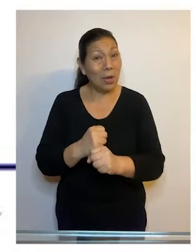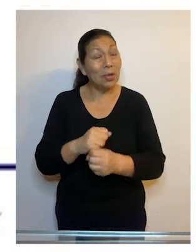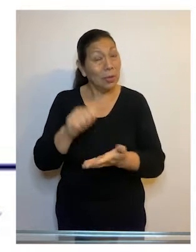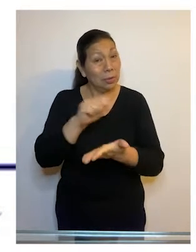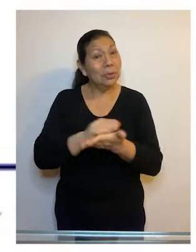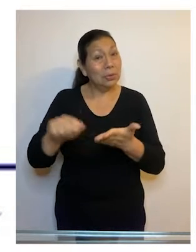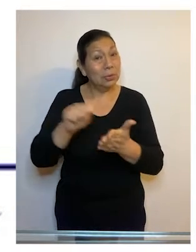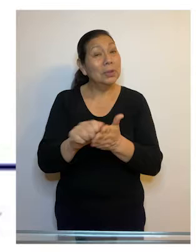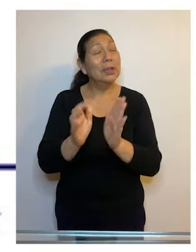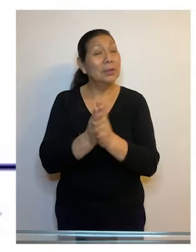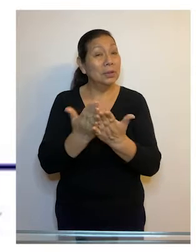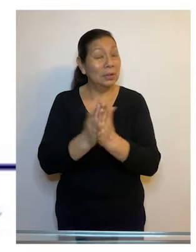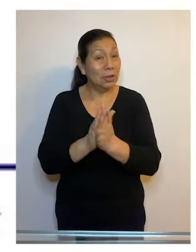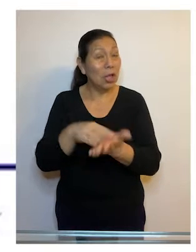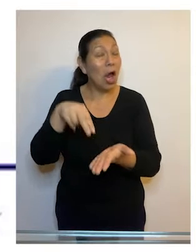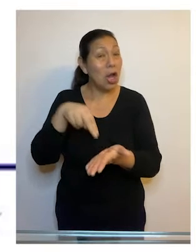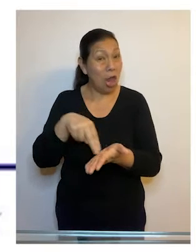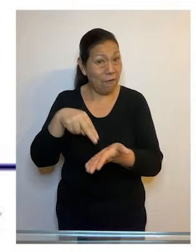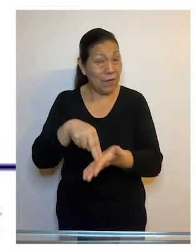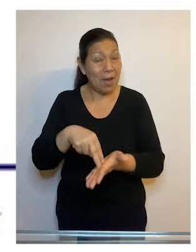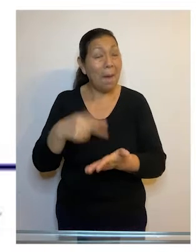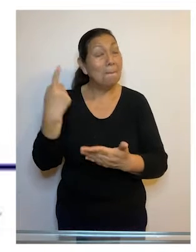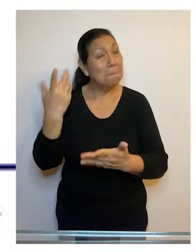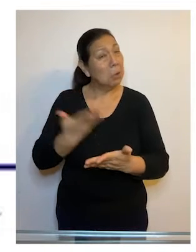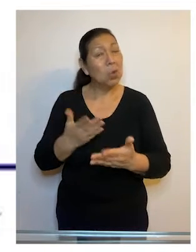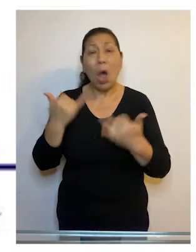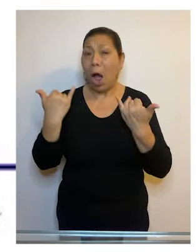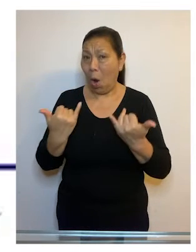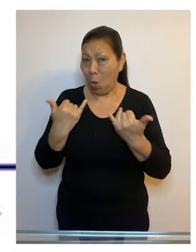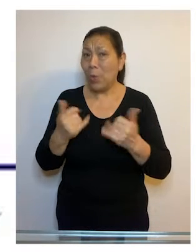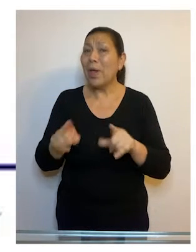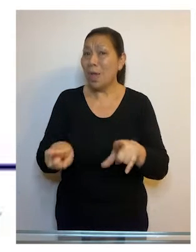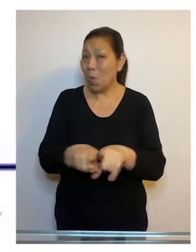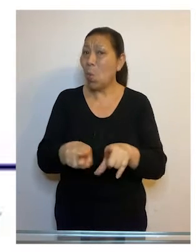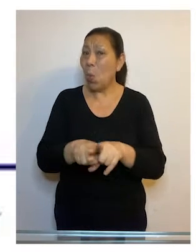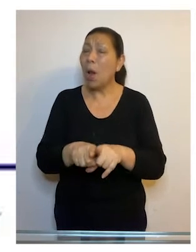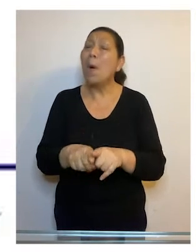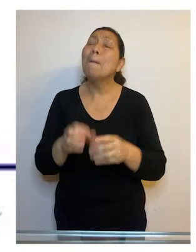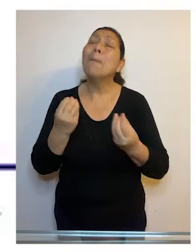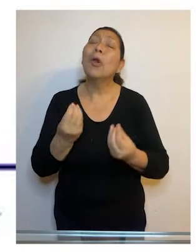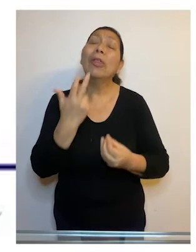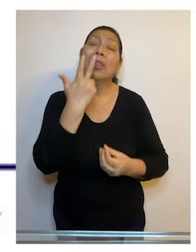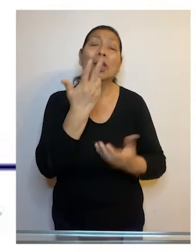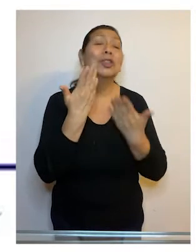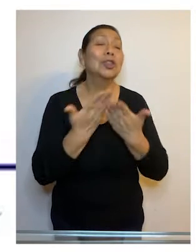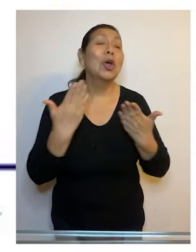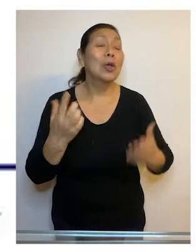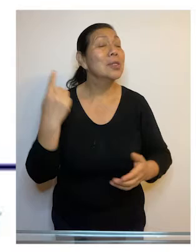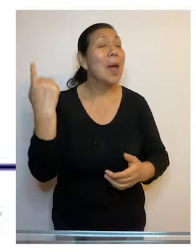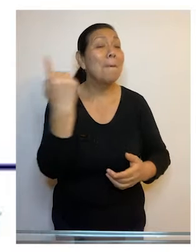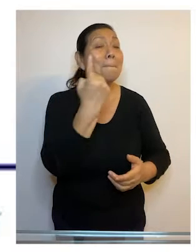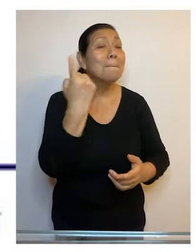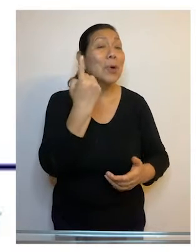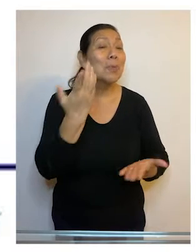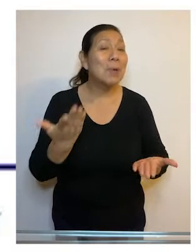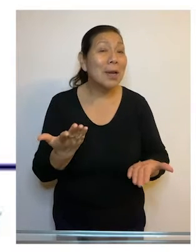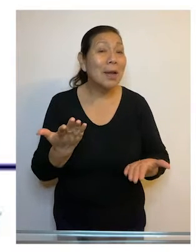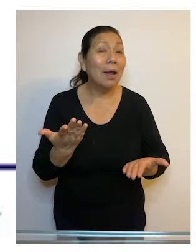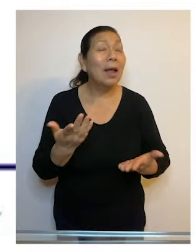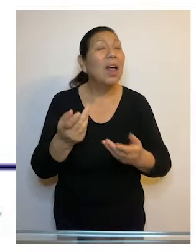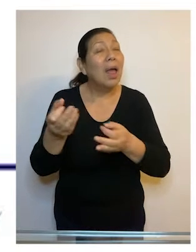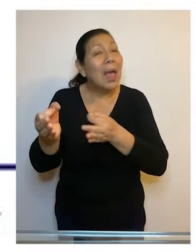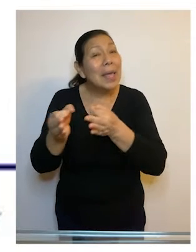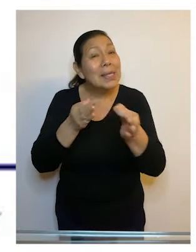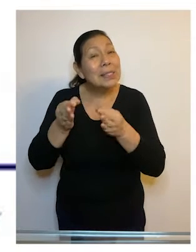años que escribió esta novela y este relato sigue siendo tan vigente. Y te digo por tres cosas. La primera porque